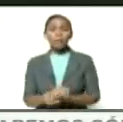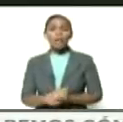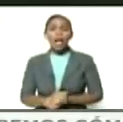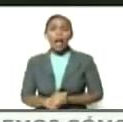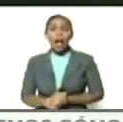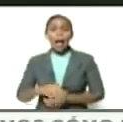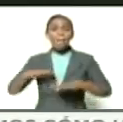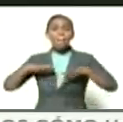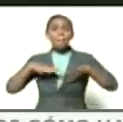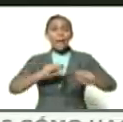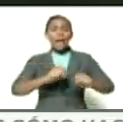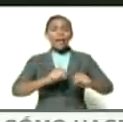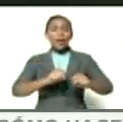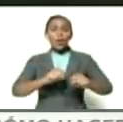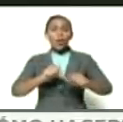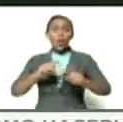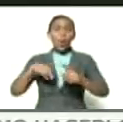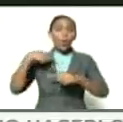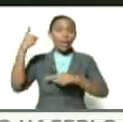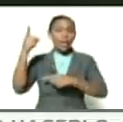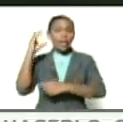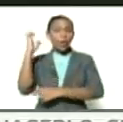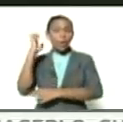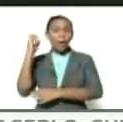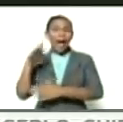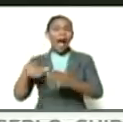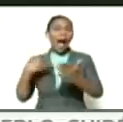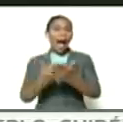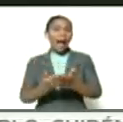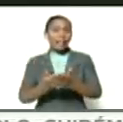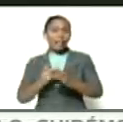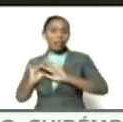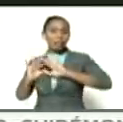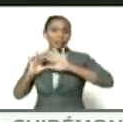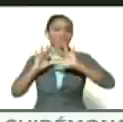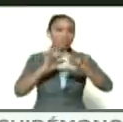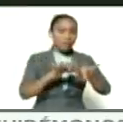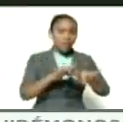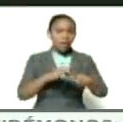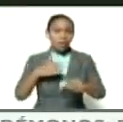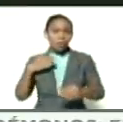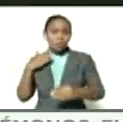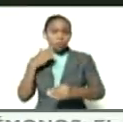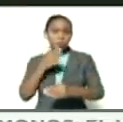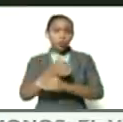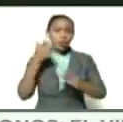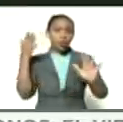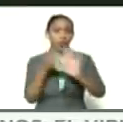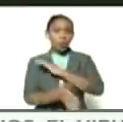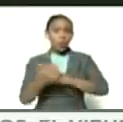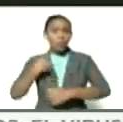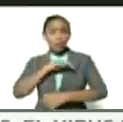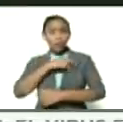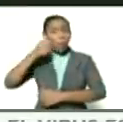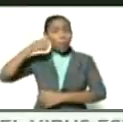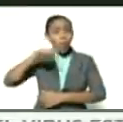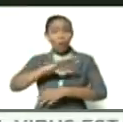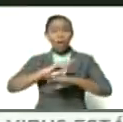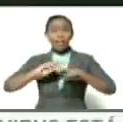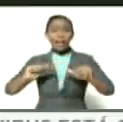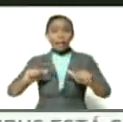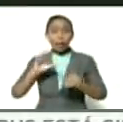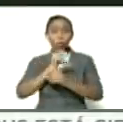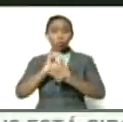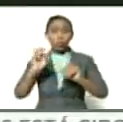imperio británico, hasta que se abalanzaron sobre nuestros pueblos, nuestras tierras, nuestras